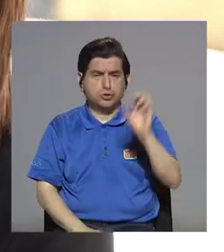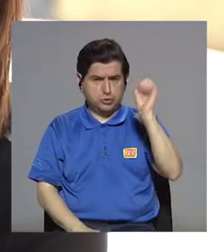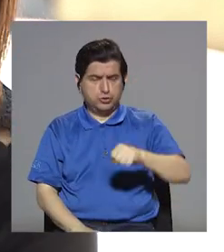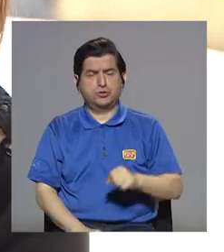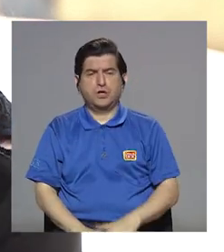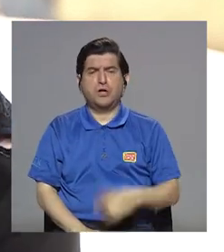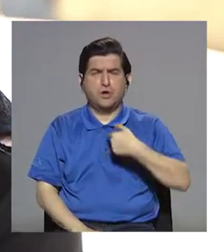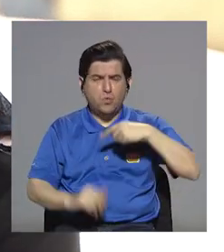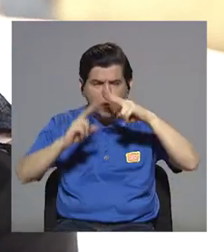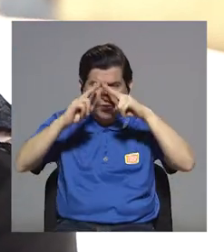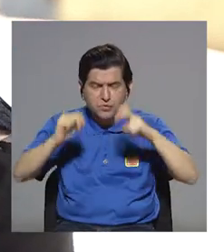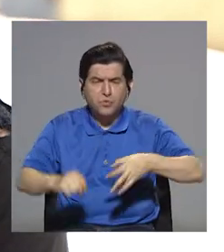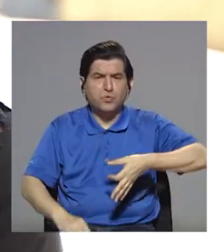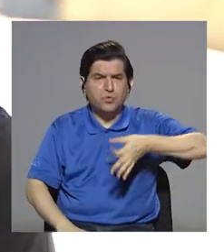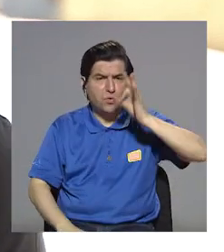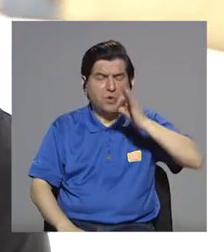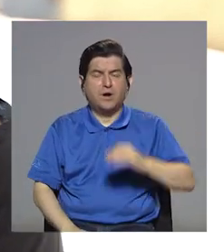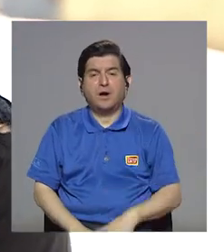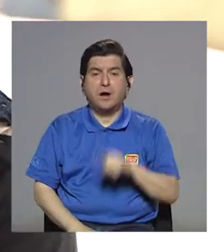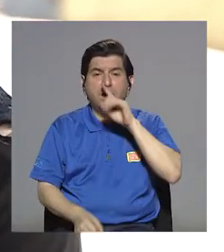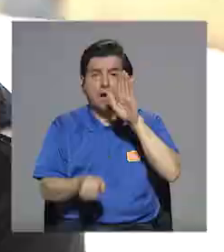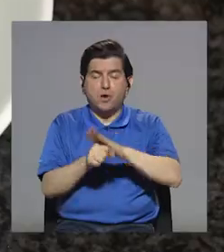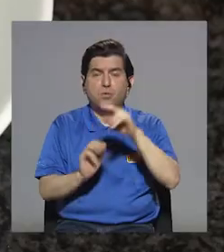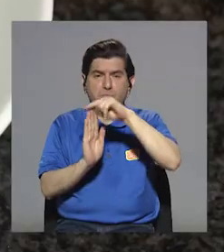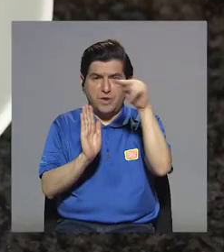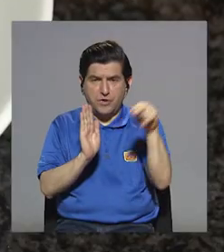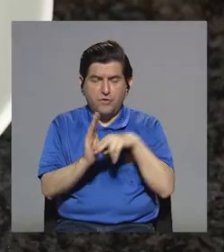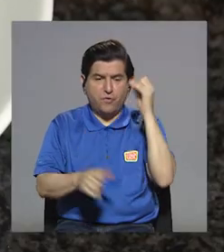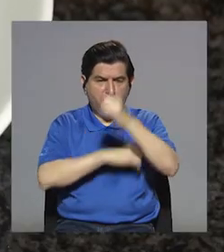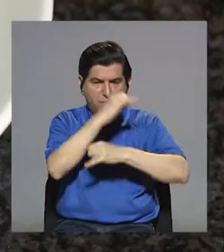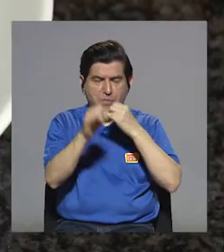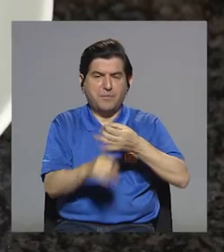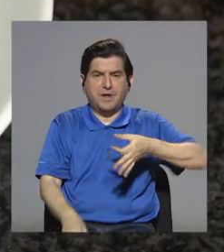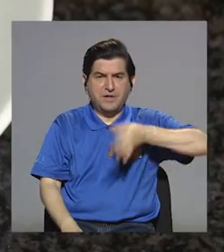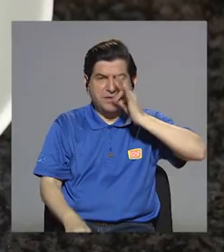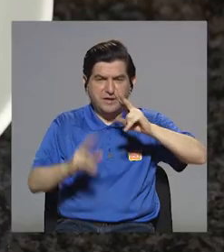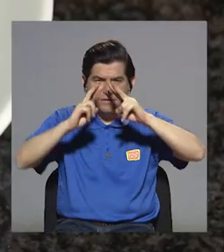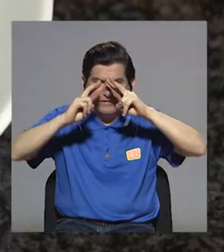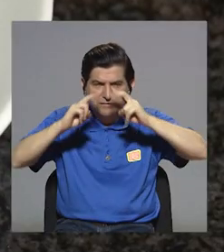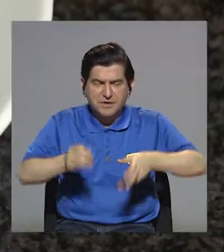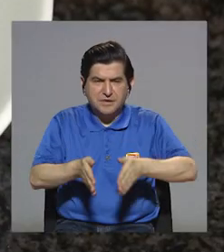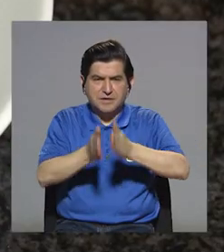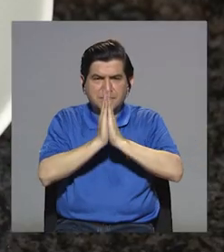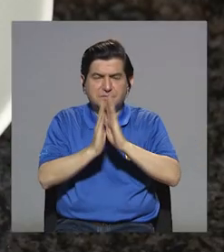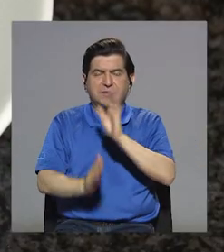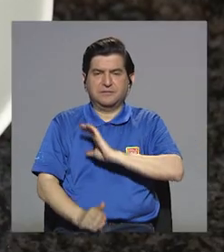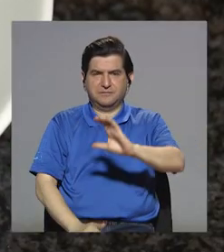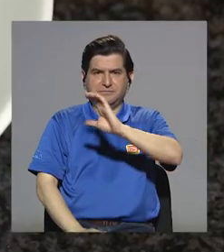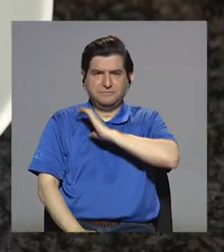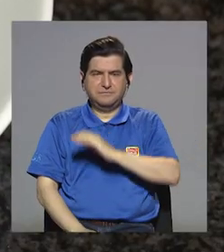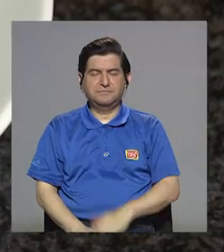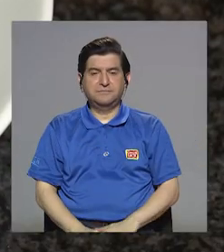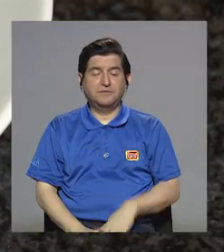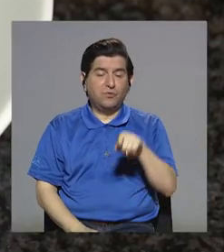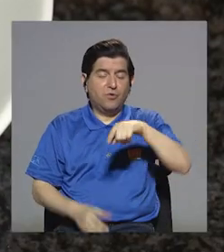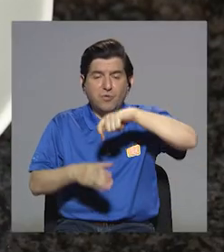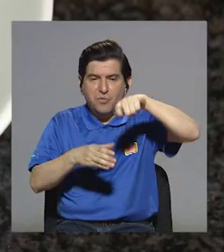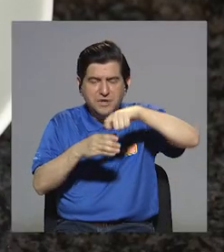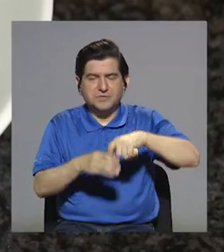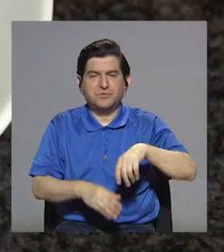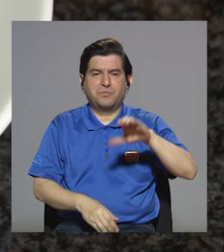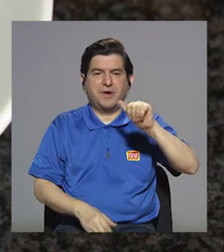uno analiza café, nosotros tenemos que seguir una norma internacional de café para poder hacer los análisis que le piden en la calidad, por ejemplo, azúcar, cafeína,